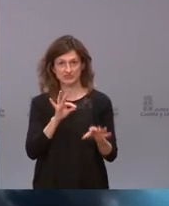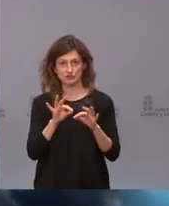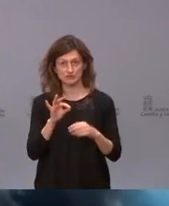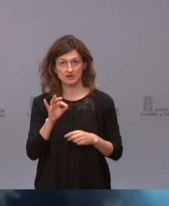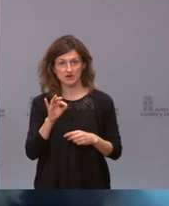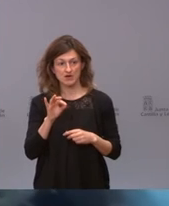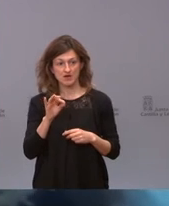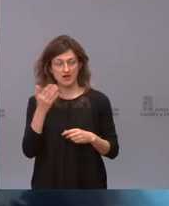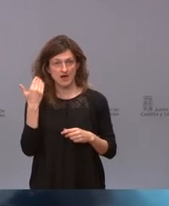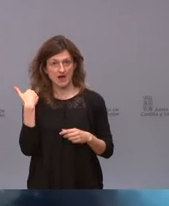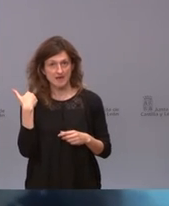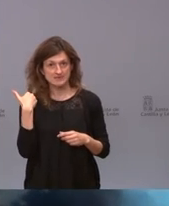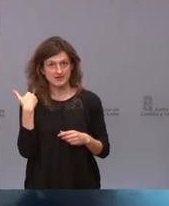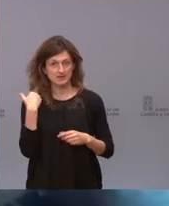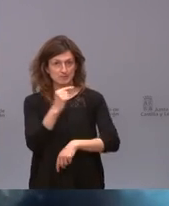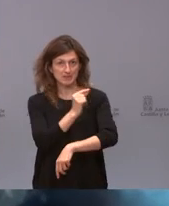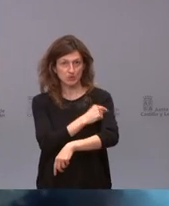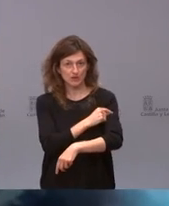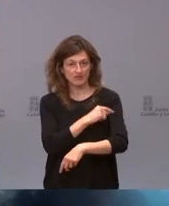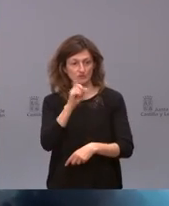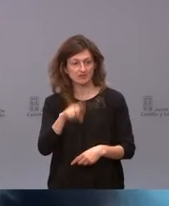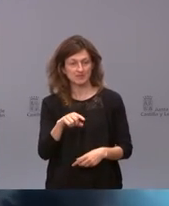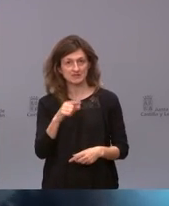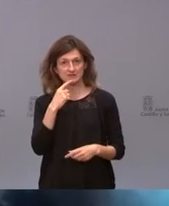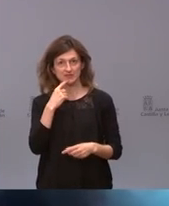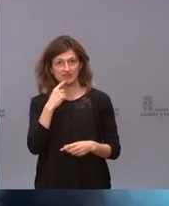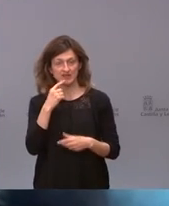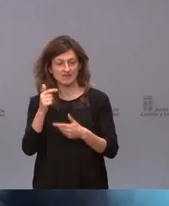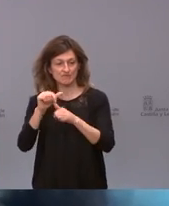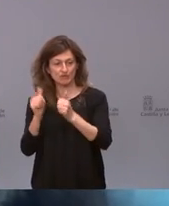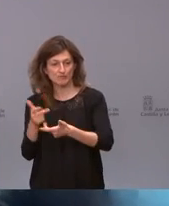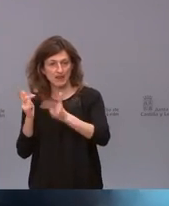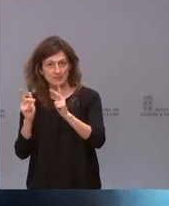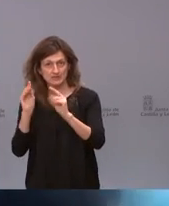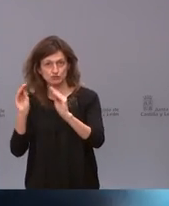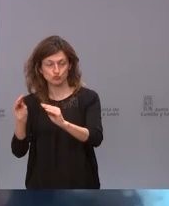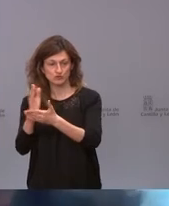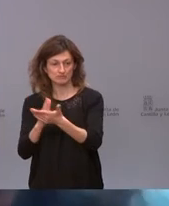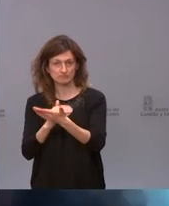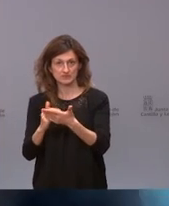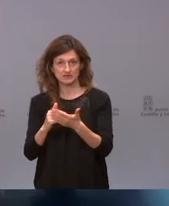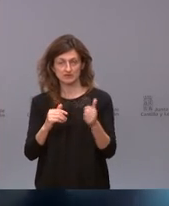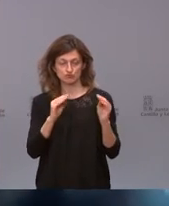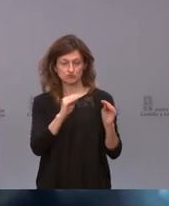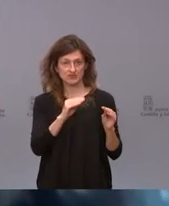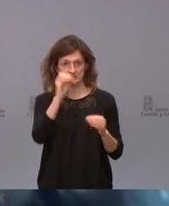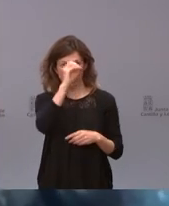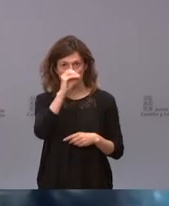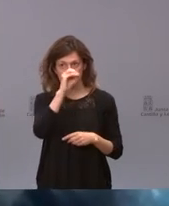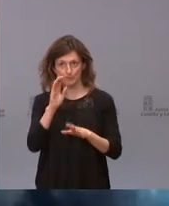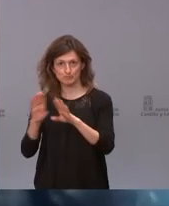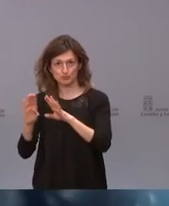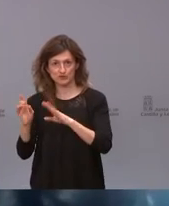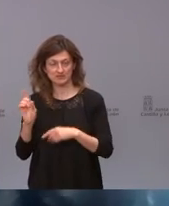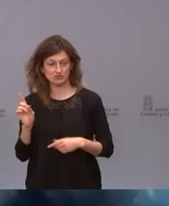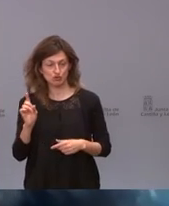muchas comunidades autónomas estaban vacunando y criticaron que fueran por libre no sé si es que esas comunidades a sus ojos no han sido prudentes